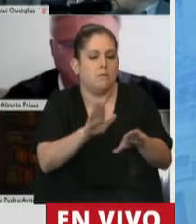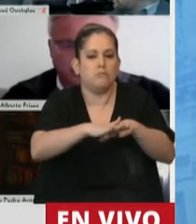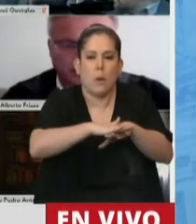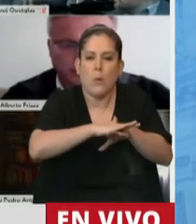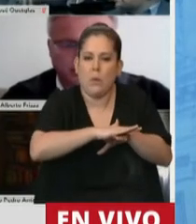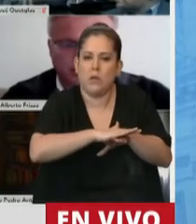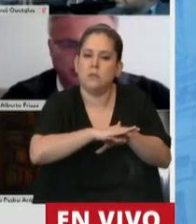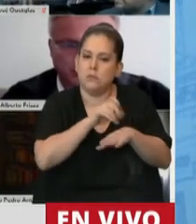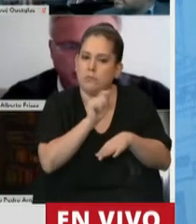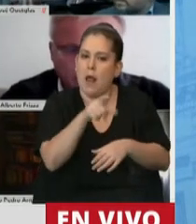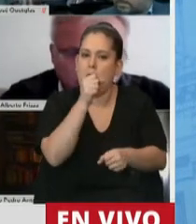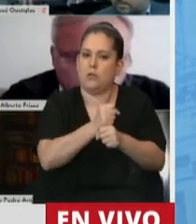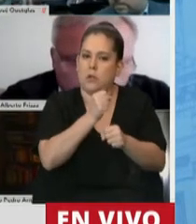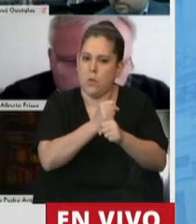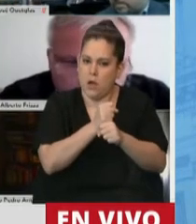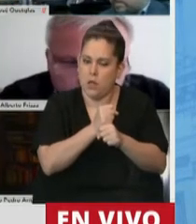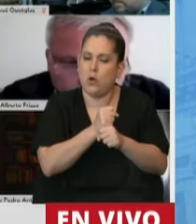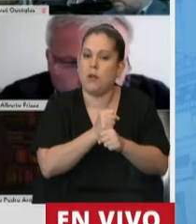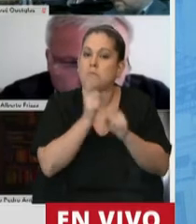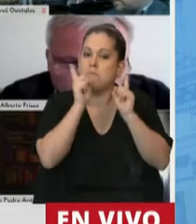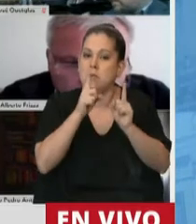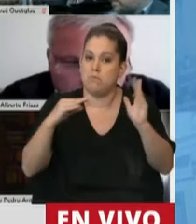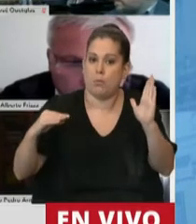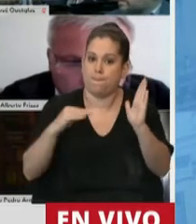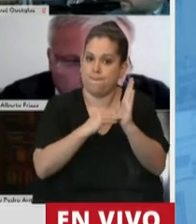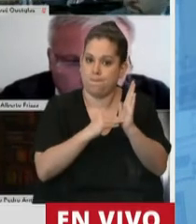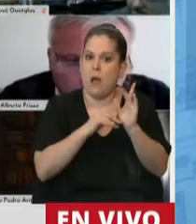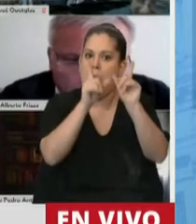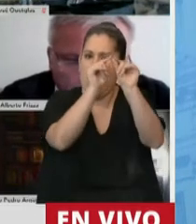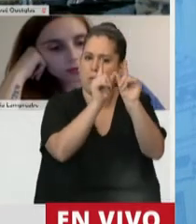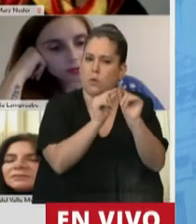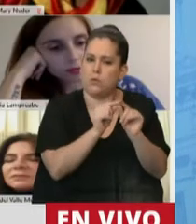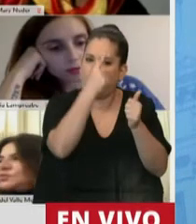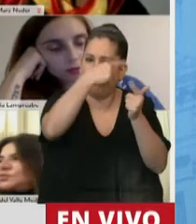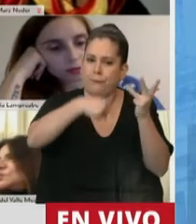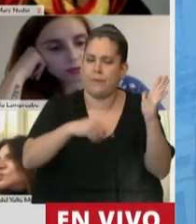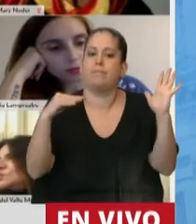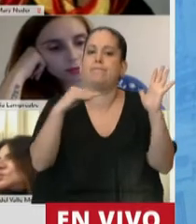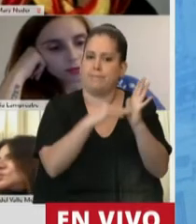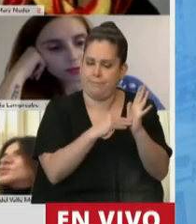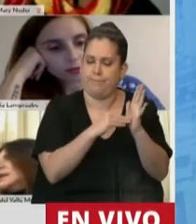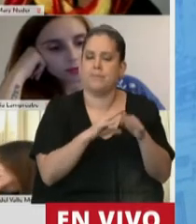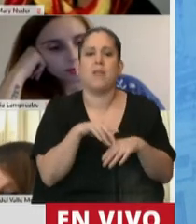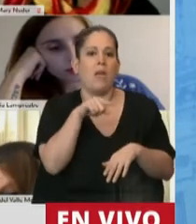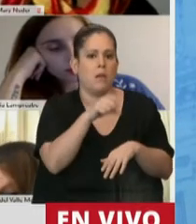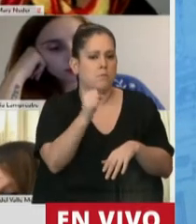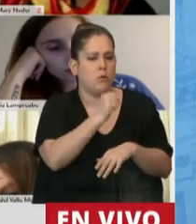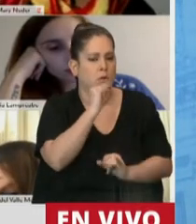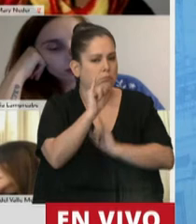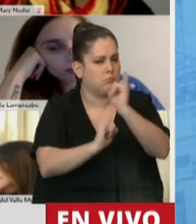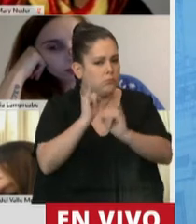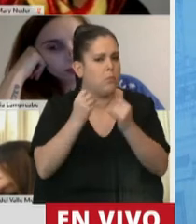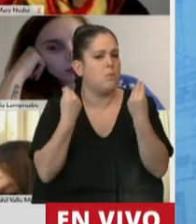también está contemplado en gran parte del articulado. Y esto es importante señalarlo porque lo